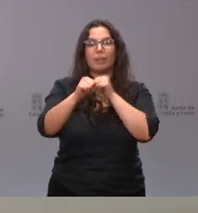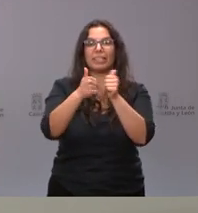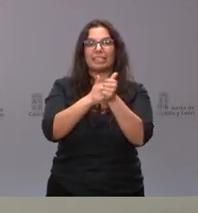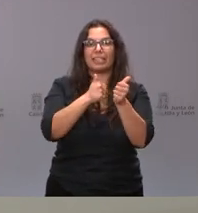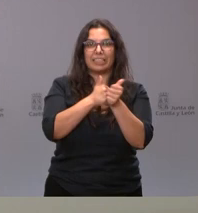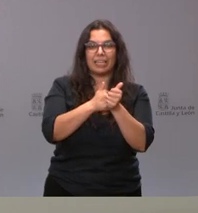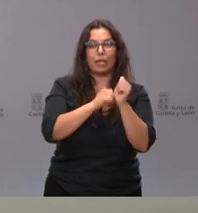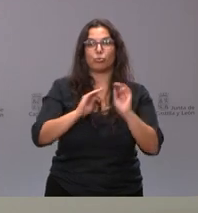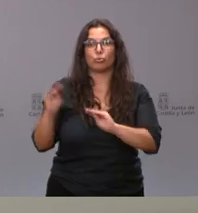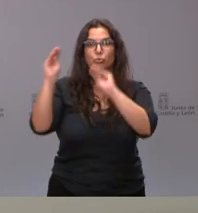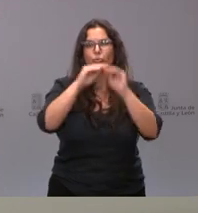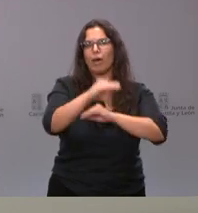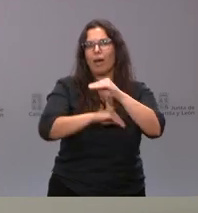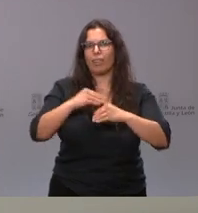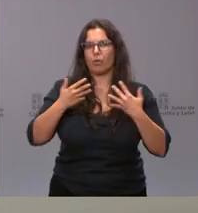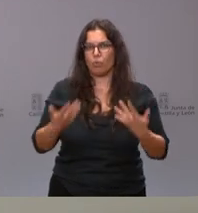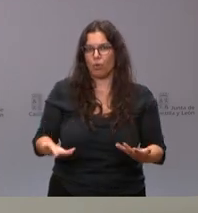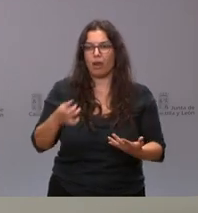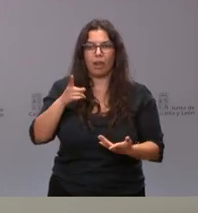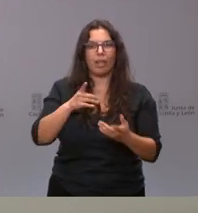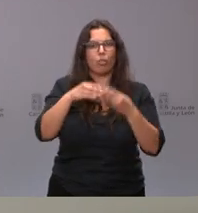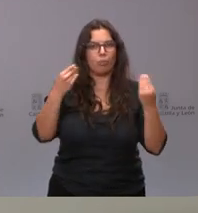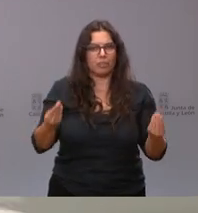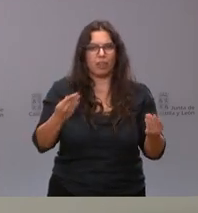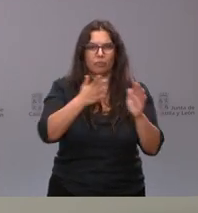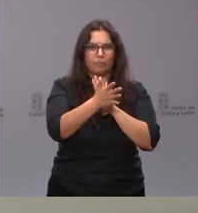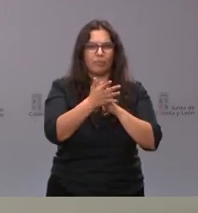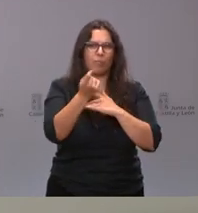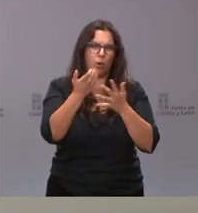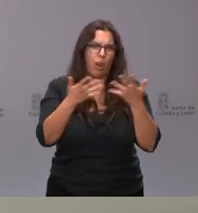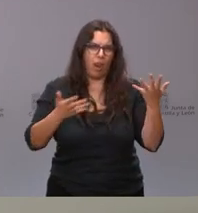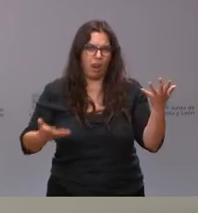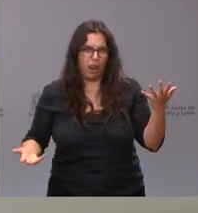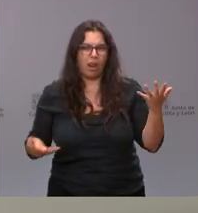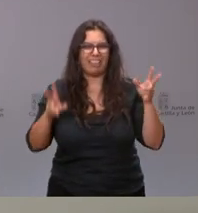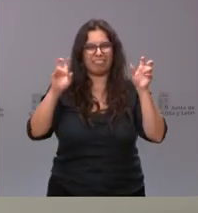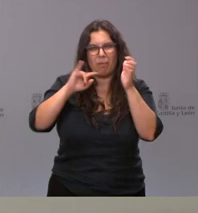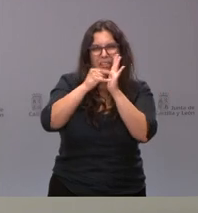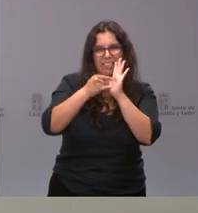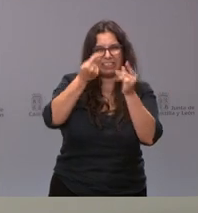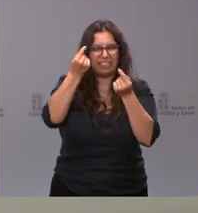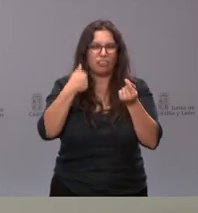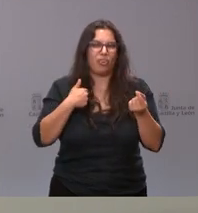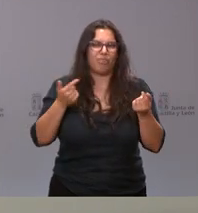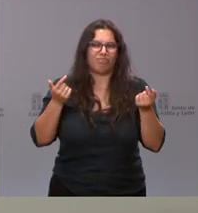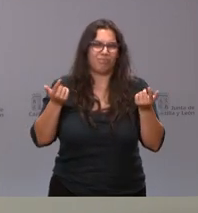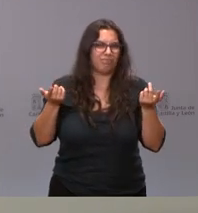territoriales correspondientes. En este ámbito tienen ustedes la documentación, es un poco extensa y de carácter técnico y no quisiera yo